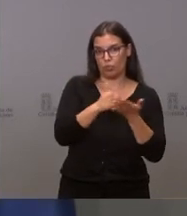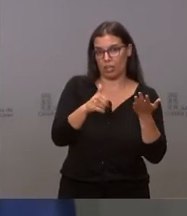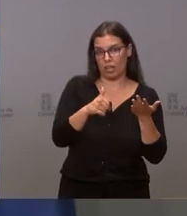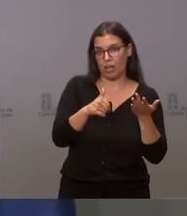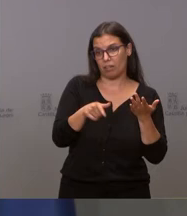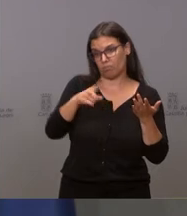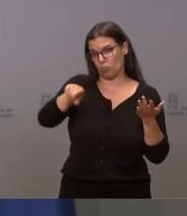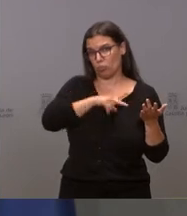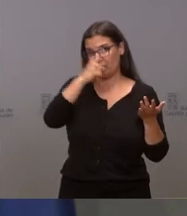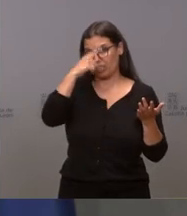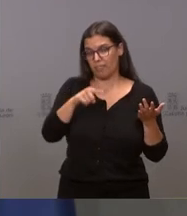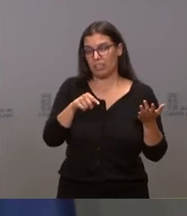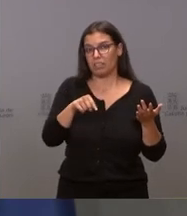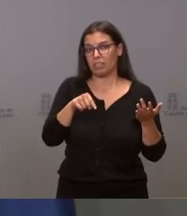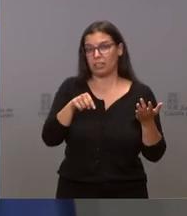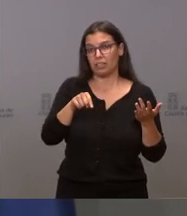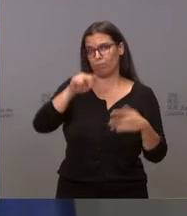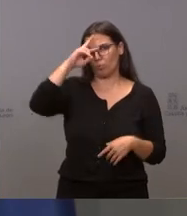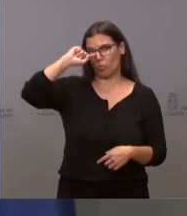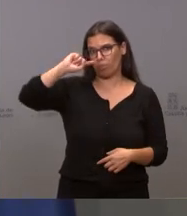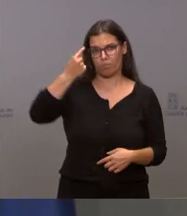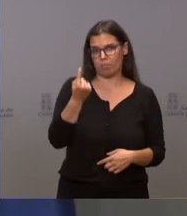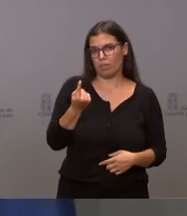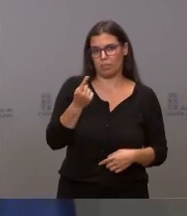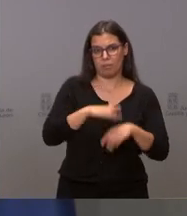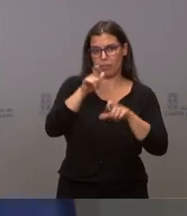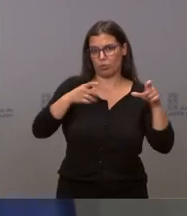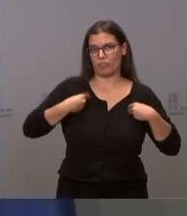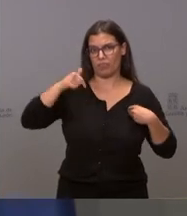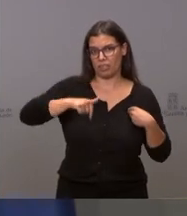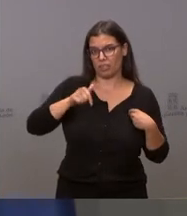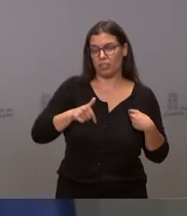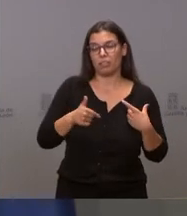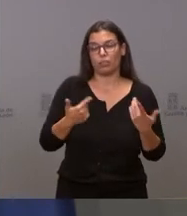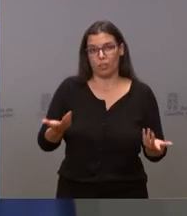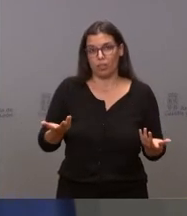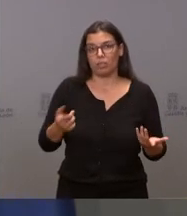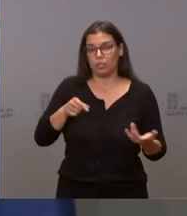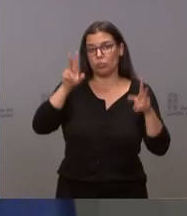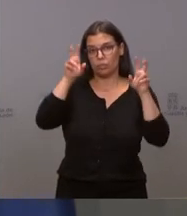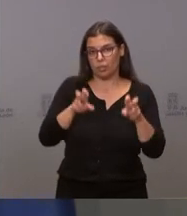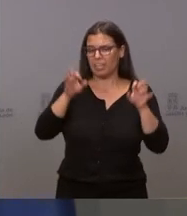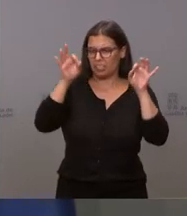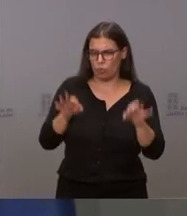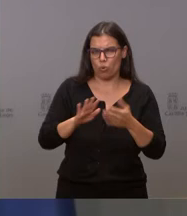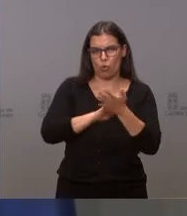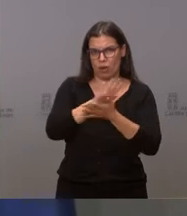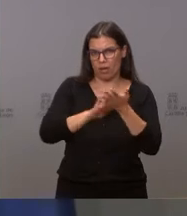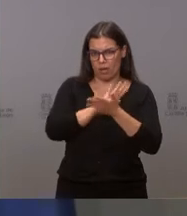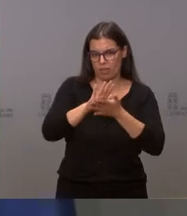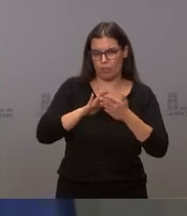ustedes lo saben, la primera preocupación de los ciudadanos en la comunidad y, por tanto, es un asunto que seguro vamos a tratar